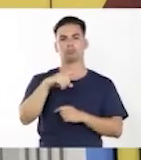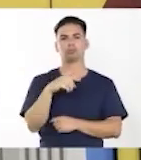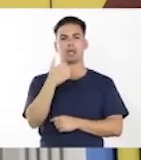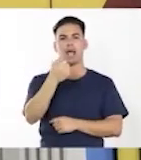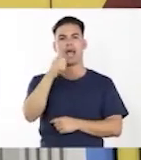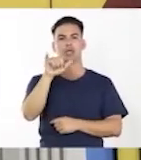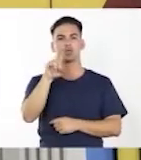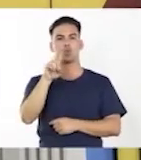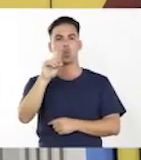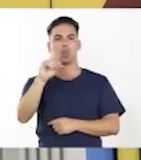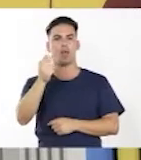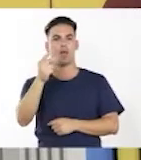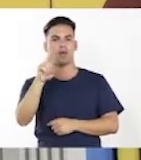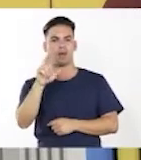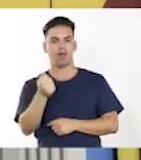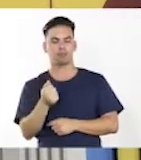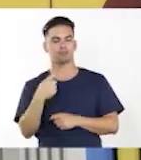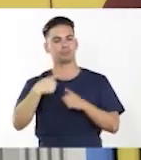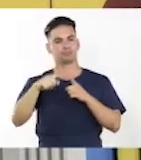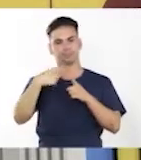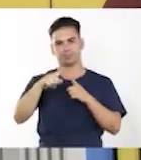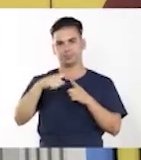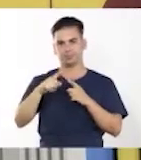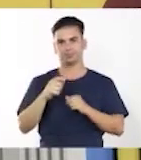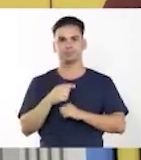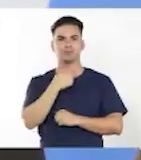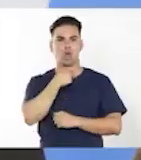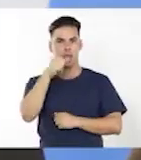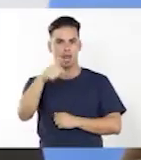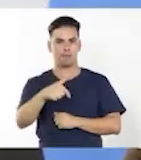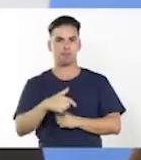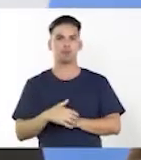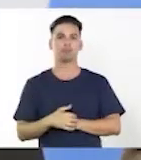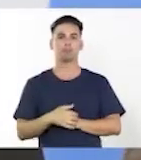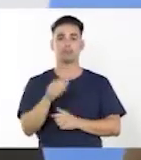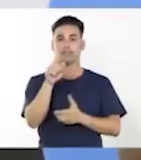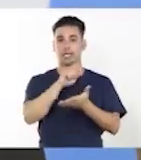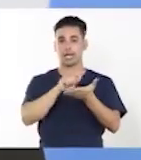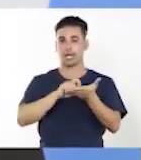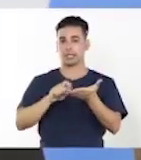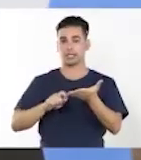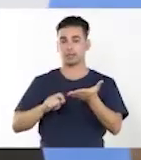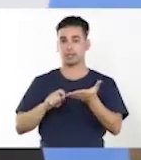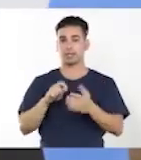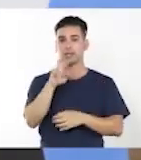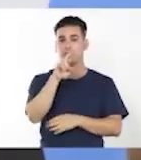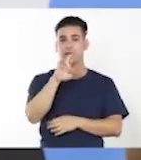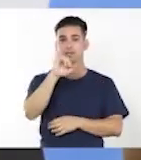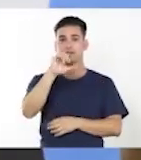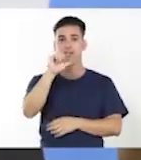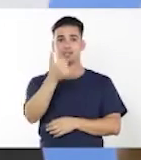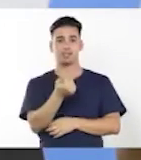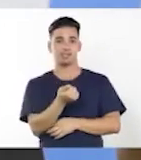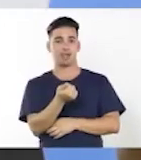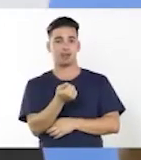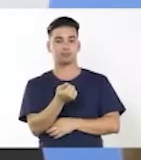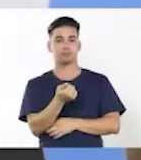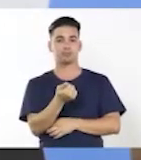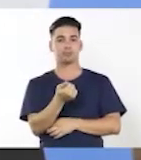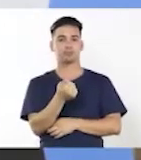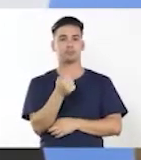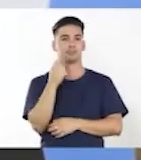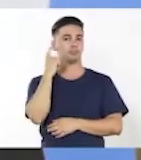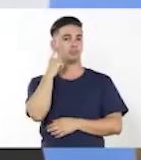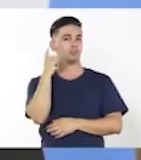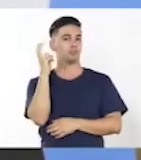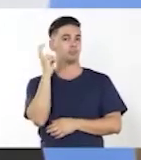homófonos de risa y bes. Ustedes saben que los homófonos, en este caso, cuando yo digo risa, ¿cuál es